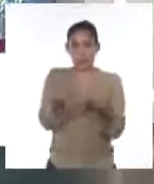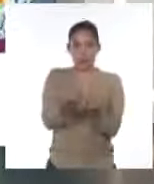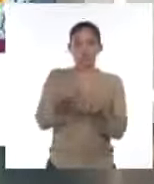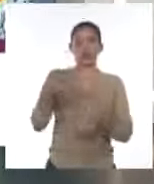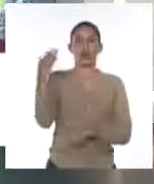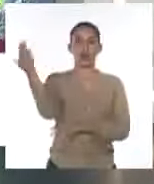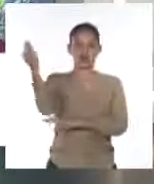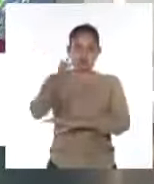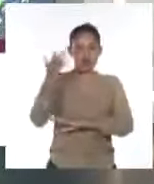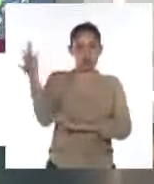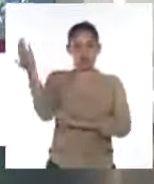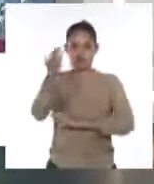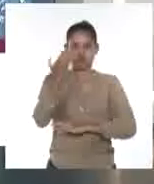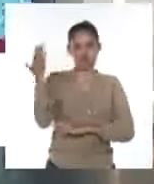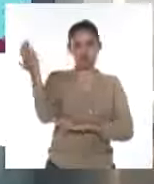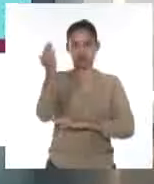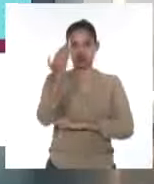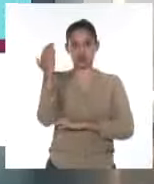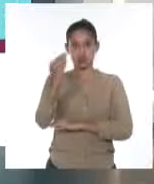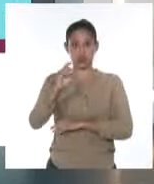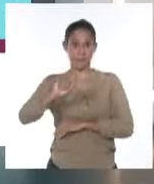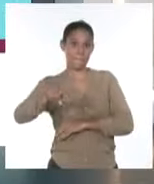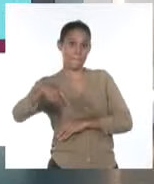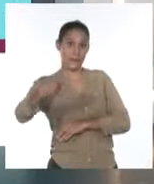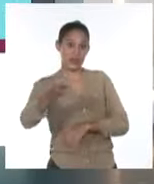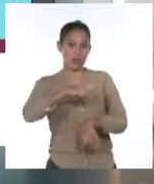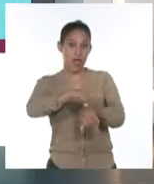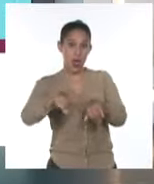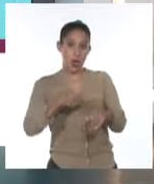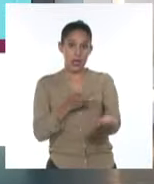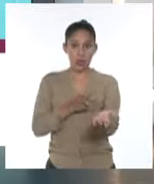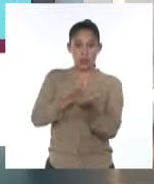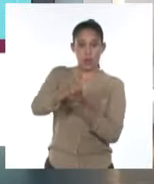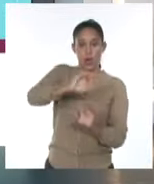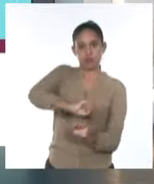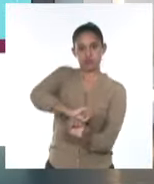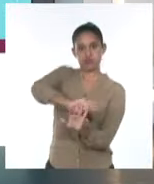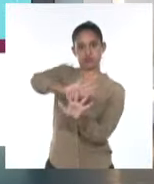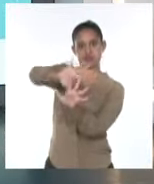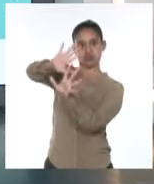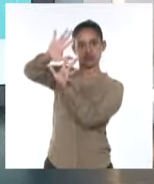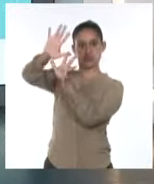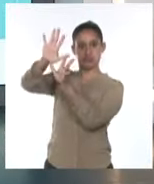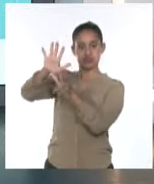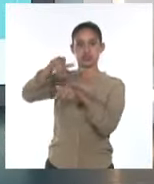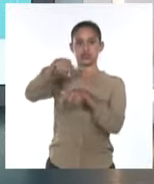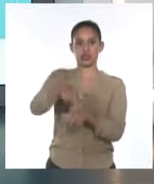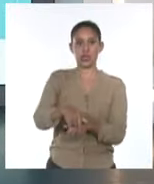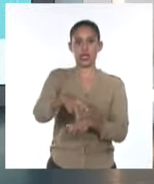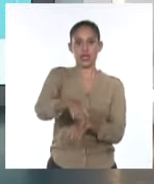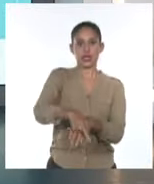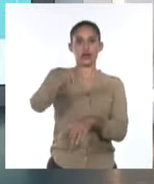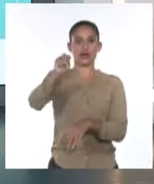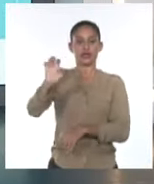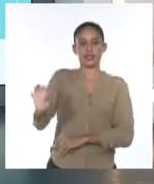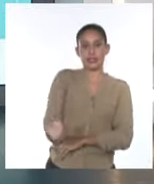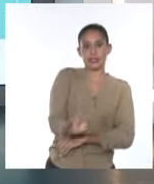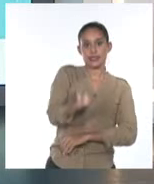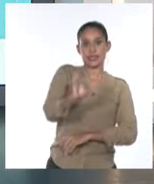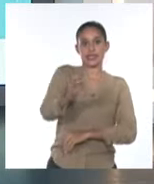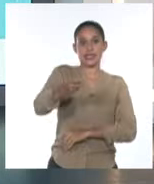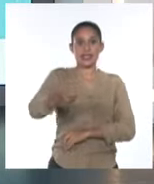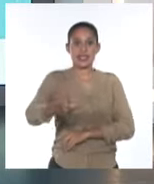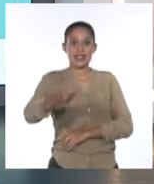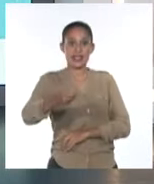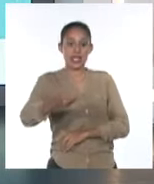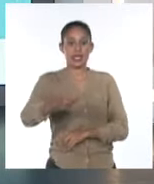Helene, que en las próximas horas continuará moviéndose con un rumbo próximo hacia el noroeste, cruzando por el